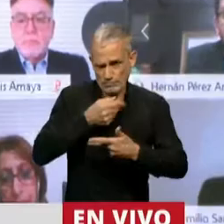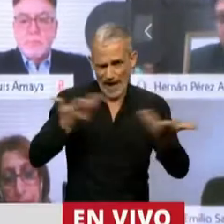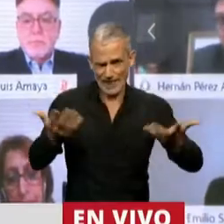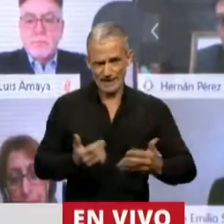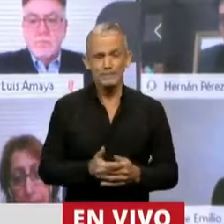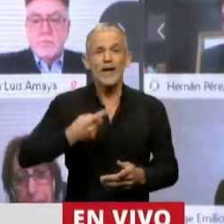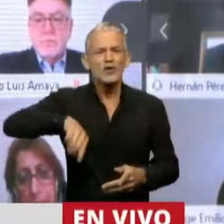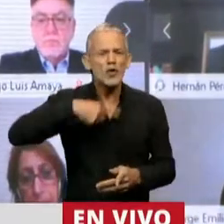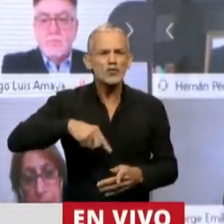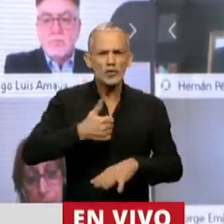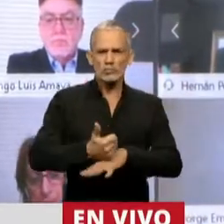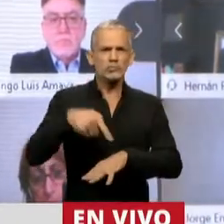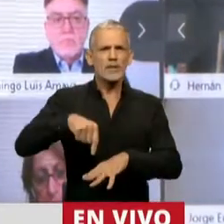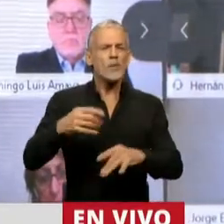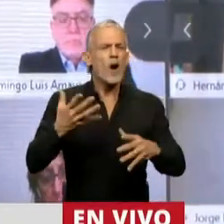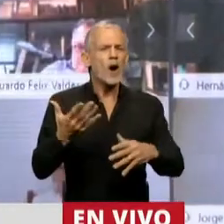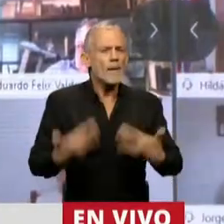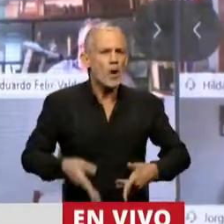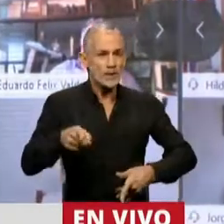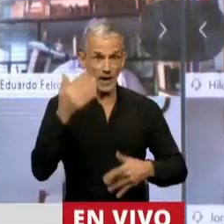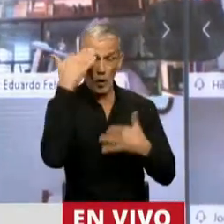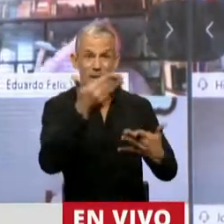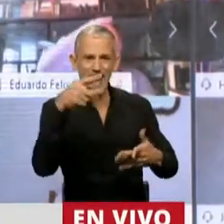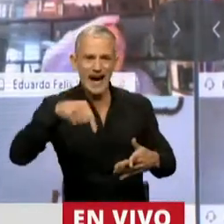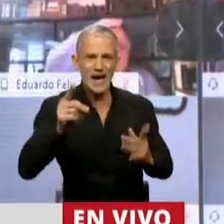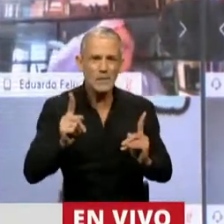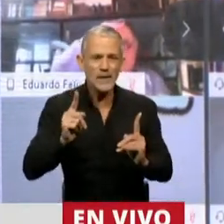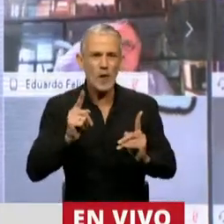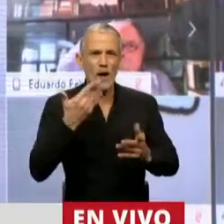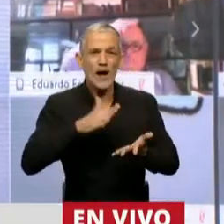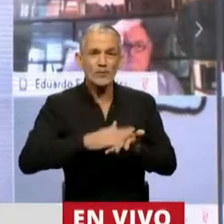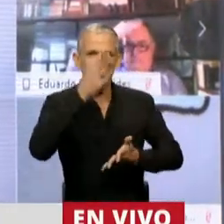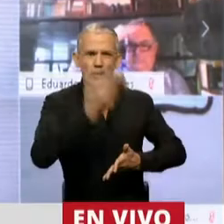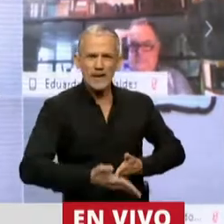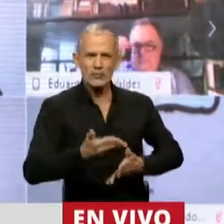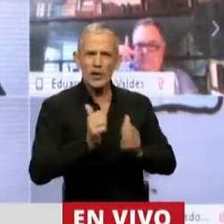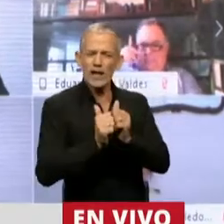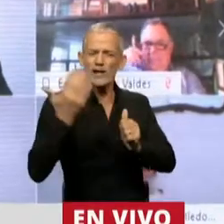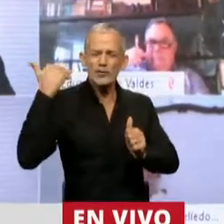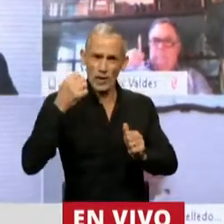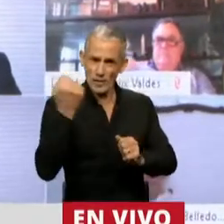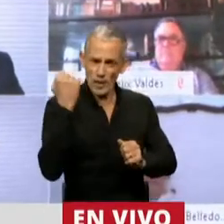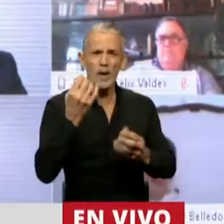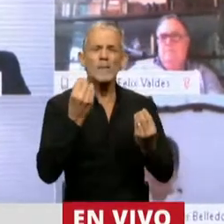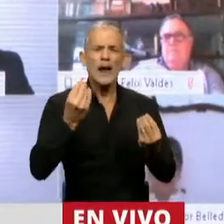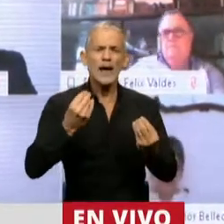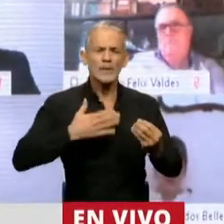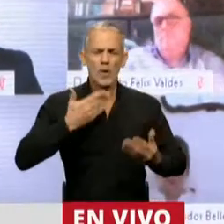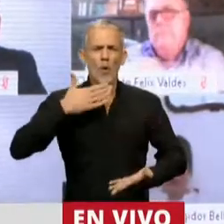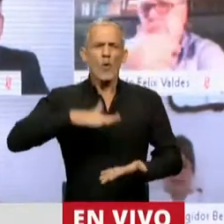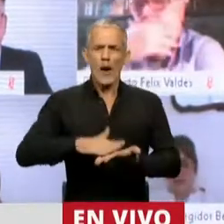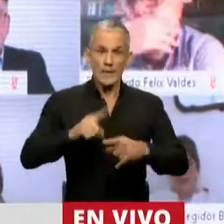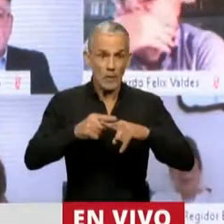tenemos que aprovechar estos homenajes, aprovechar estas referencias históricas, para darnos un juramento